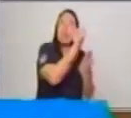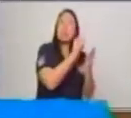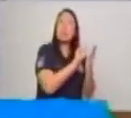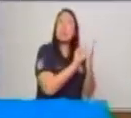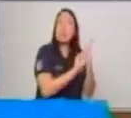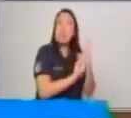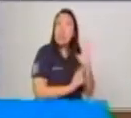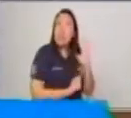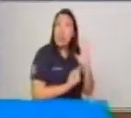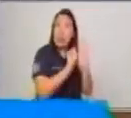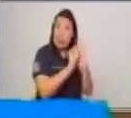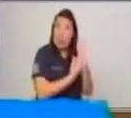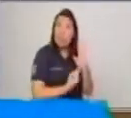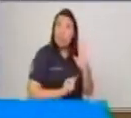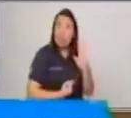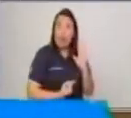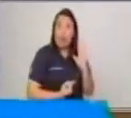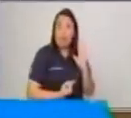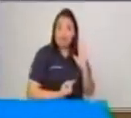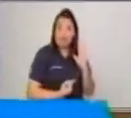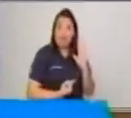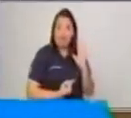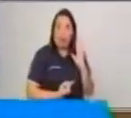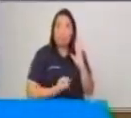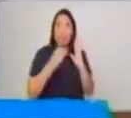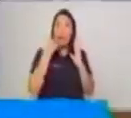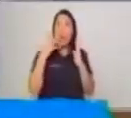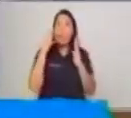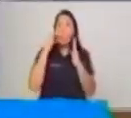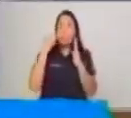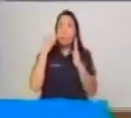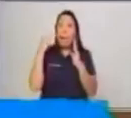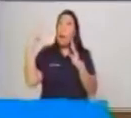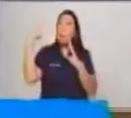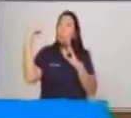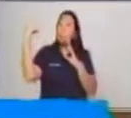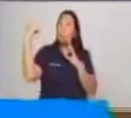Vamos a dar tiempecito para que ustedes puedan anotarlo ahí y puedan trabajar.